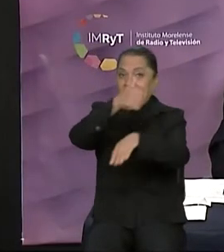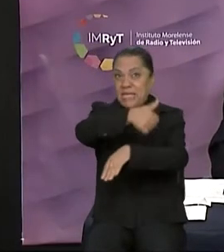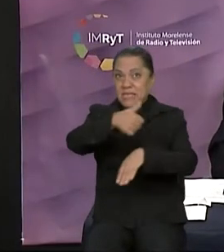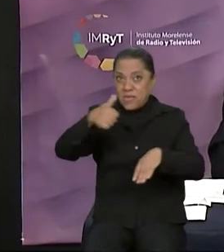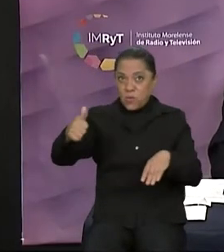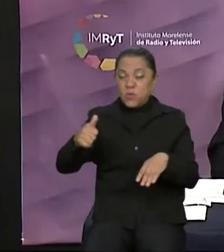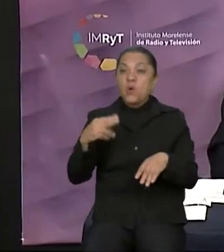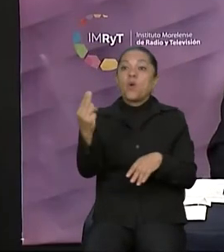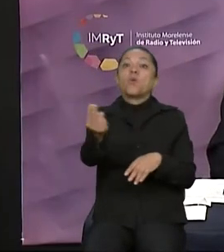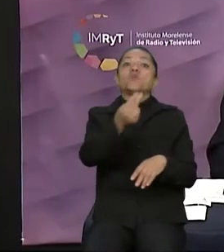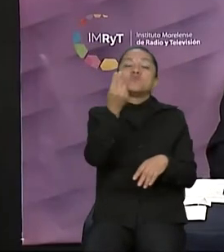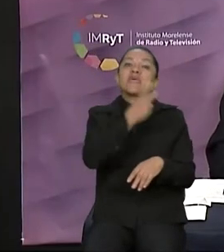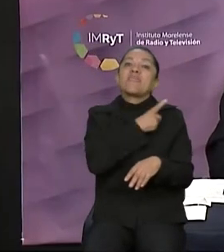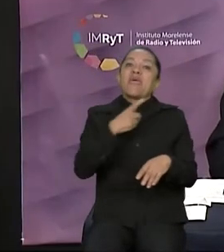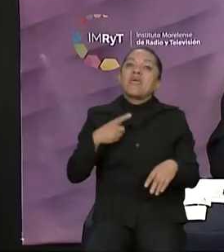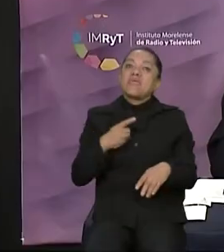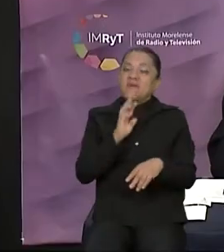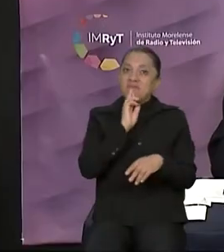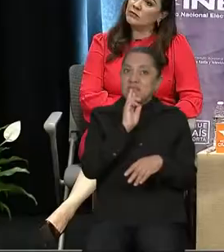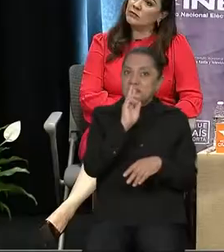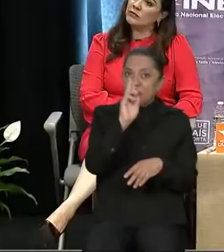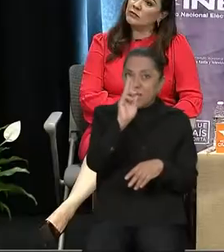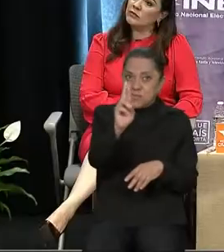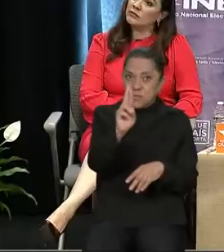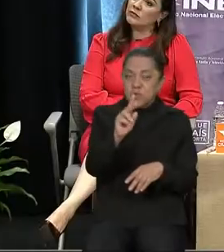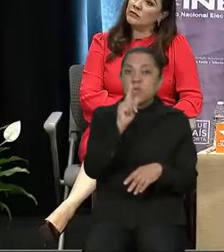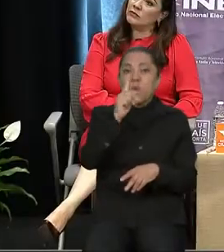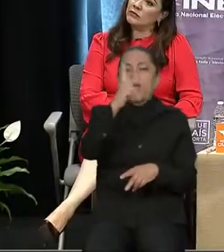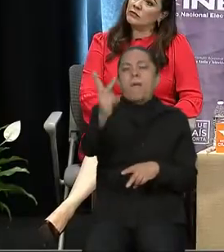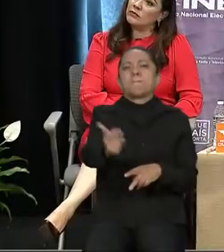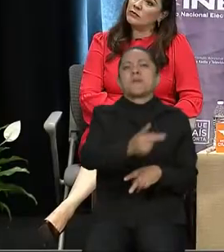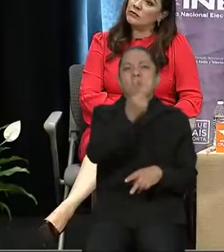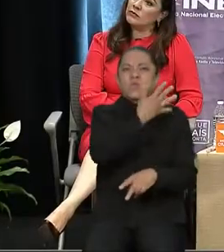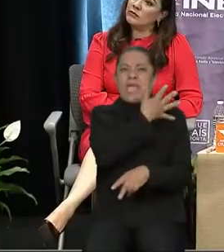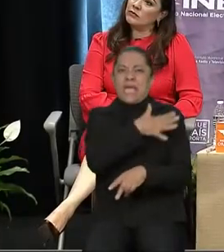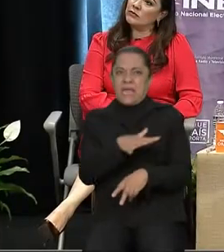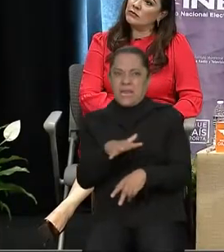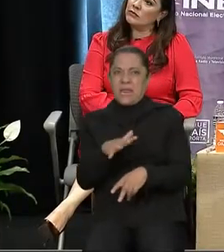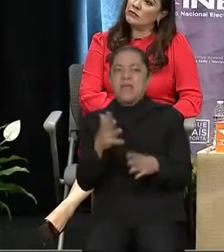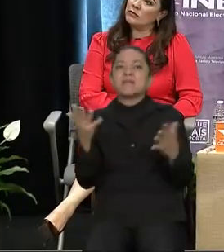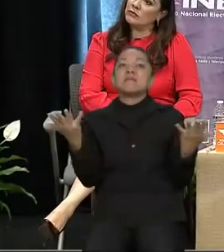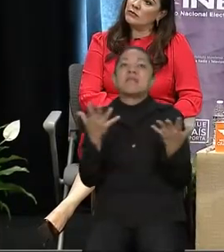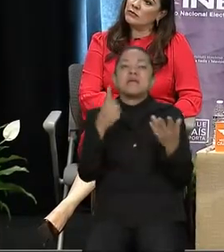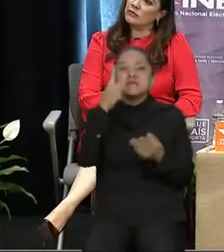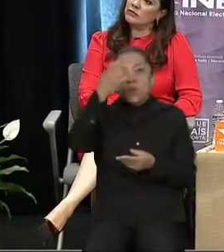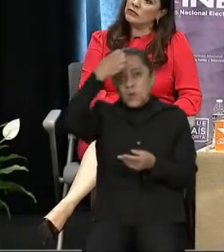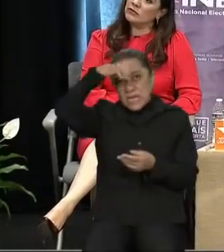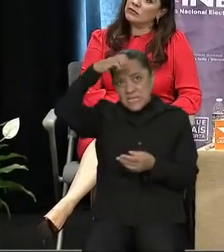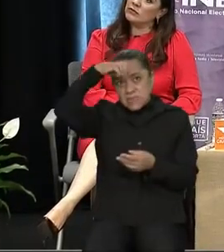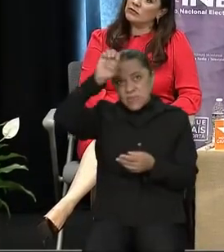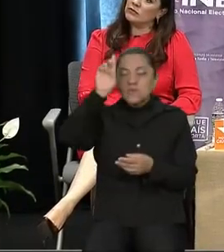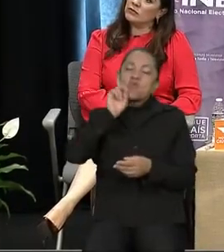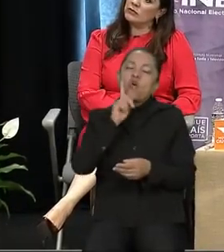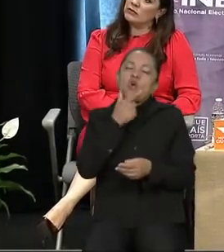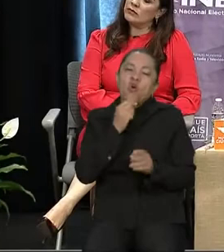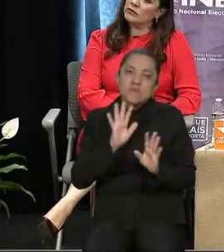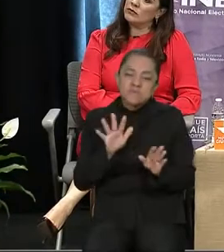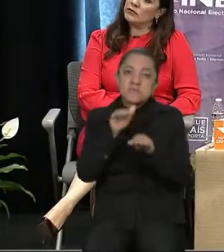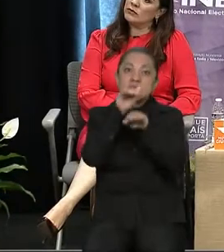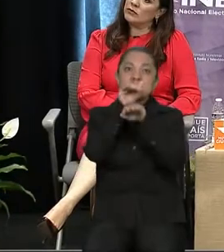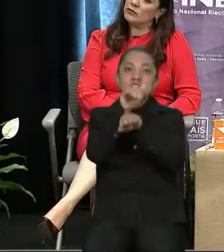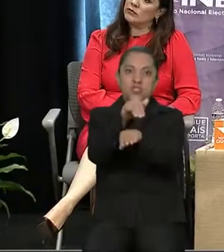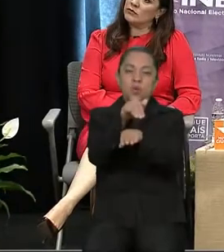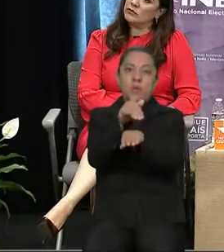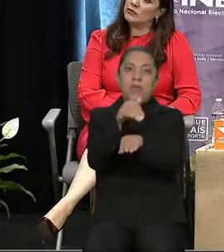responder a una pregunta general formulada por un experto o experta sobre el tema en